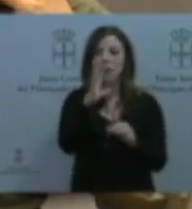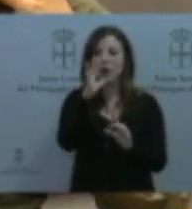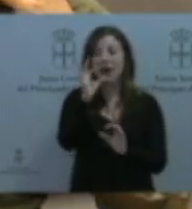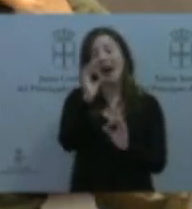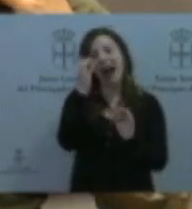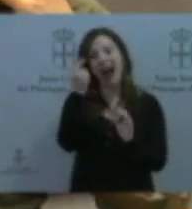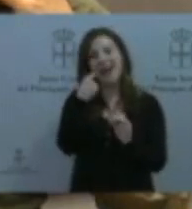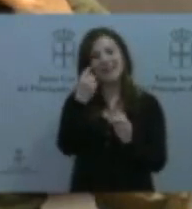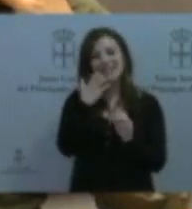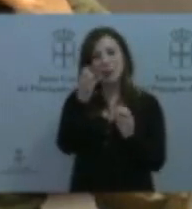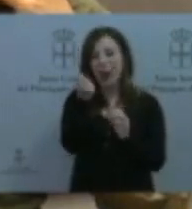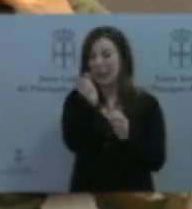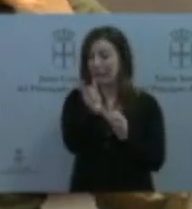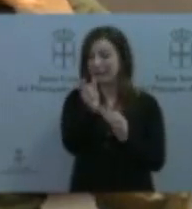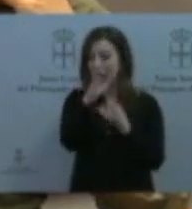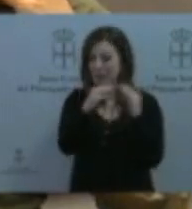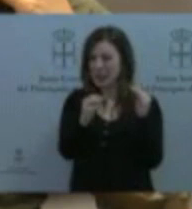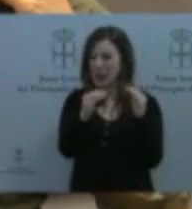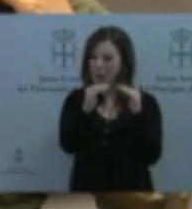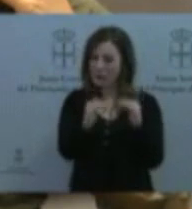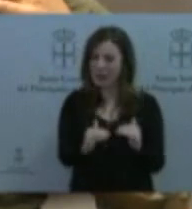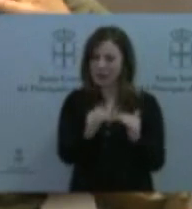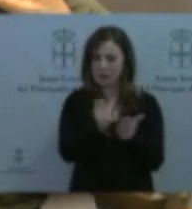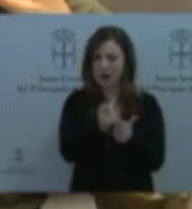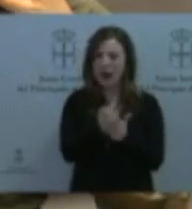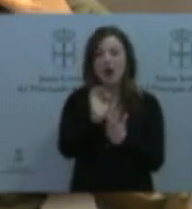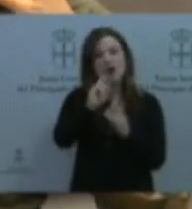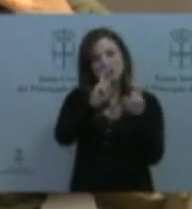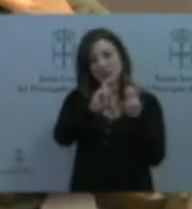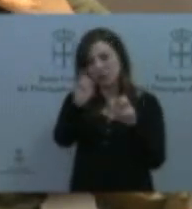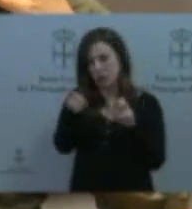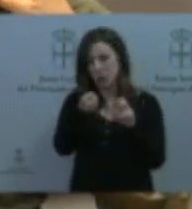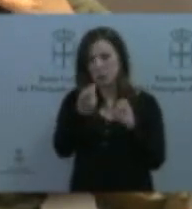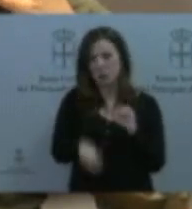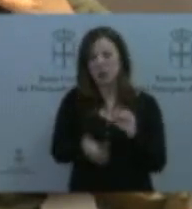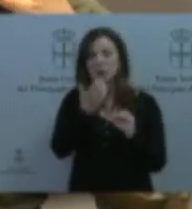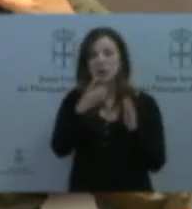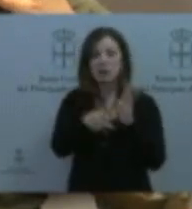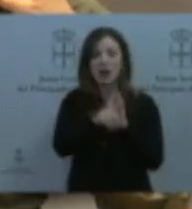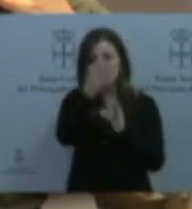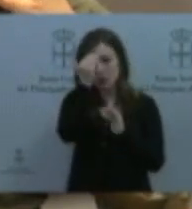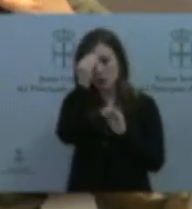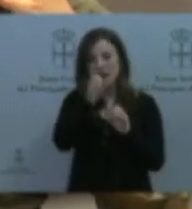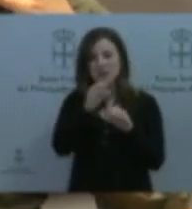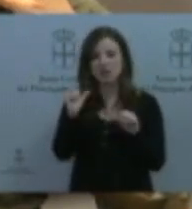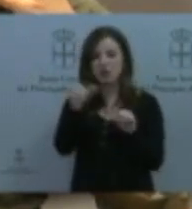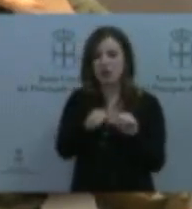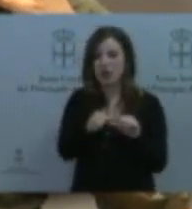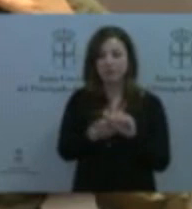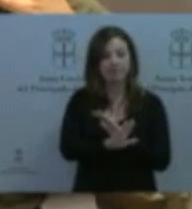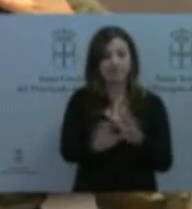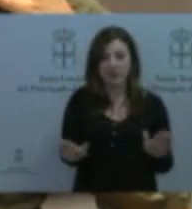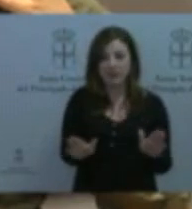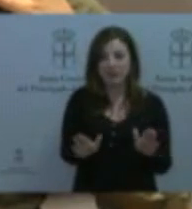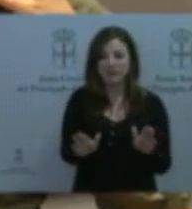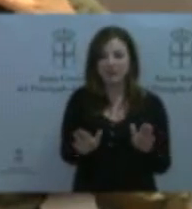o algunas otras cuestiones importantes como, por ejemplo, una ley de memoria histórica. Sin más, nos acechan tiempos oscuros a las